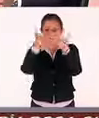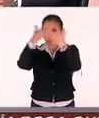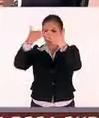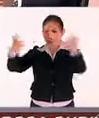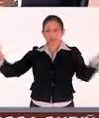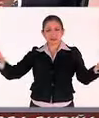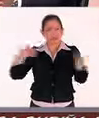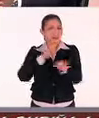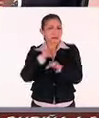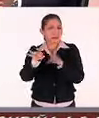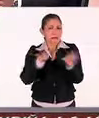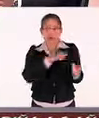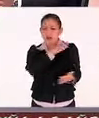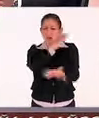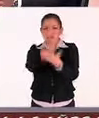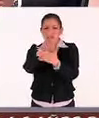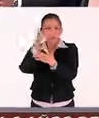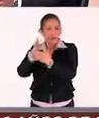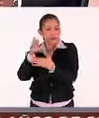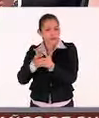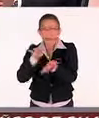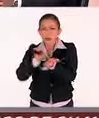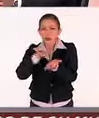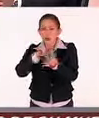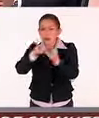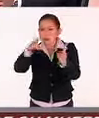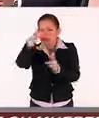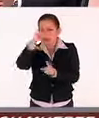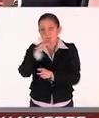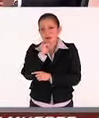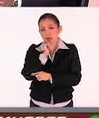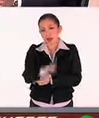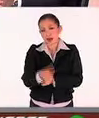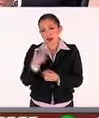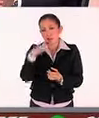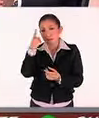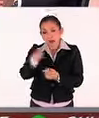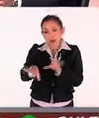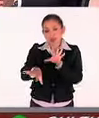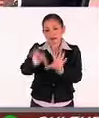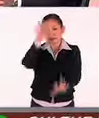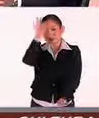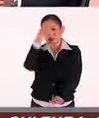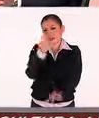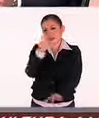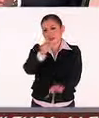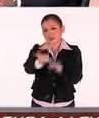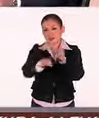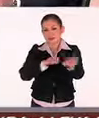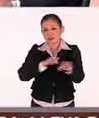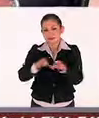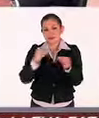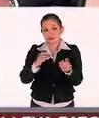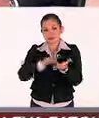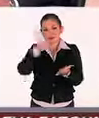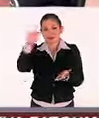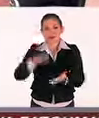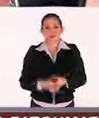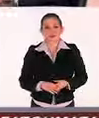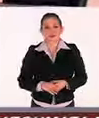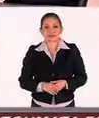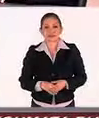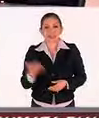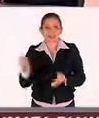amplísima para poder no solo apoyar el desarrollo de México, sino también para encontrar un buen trabajo. Muchísimas gracias. muchas gracias.